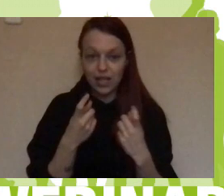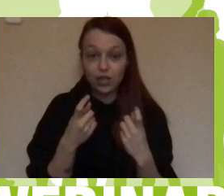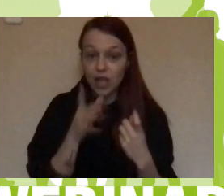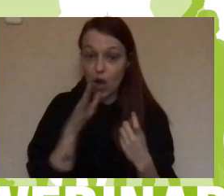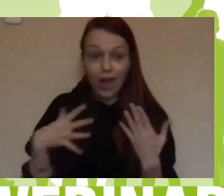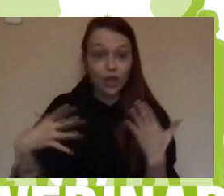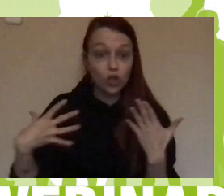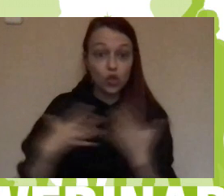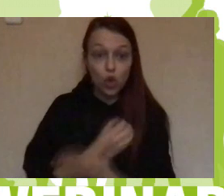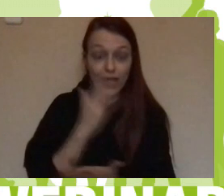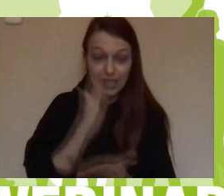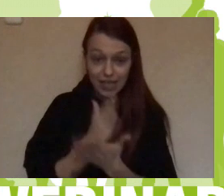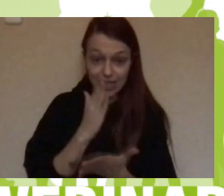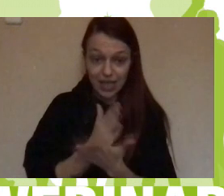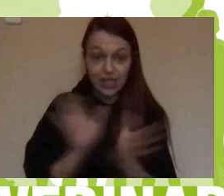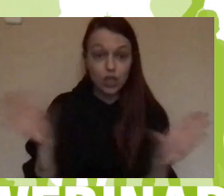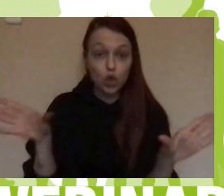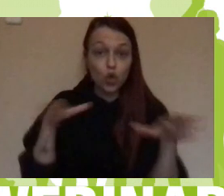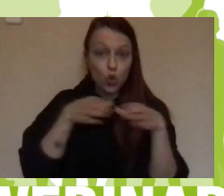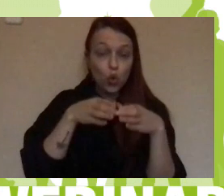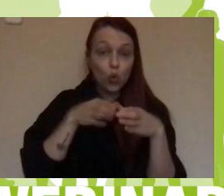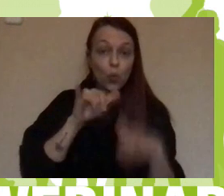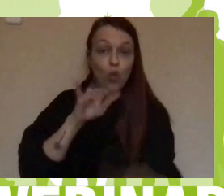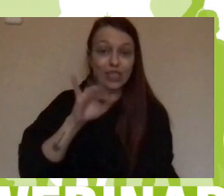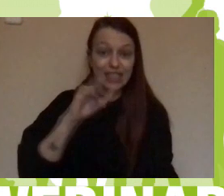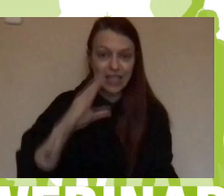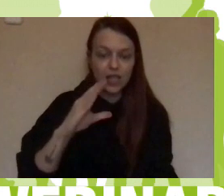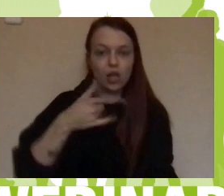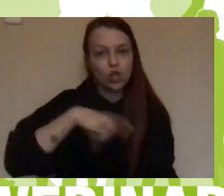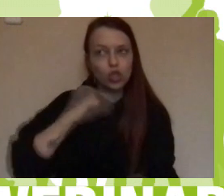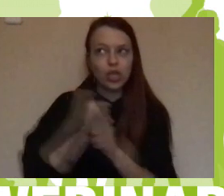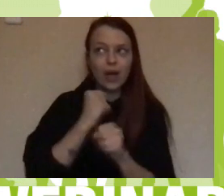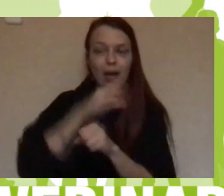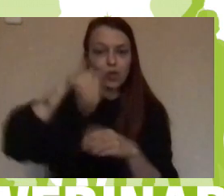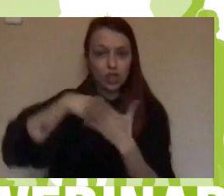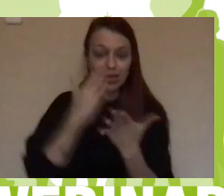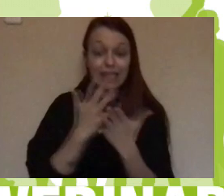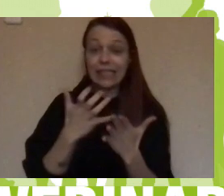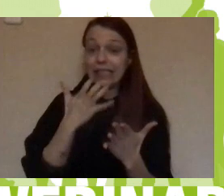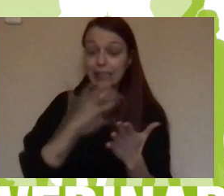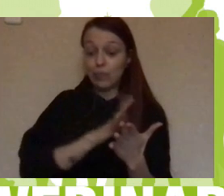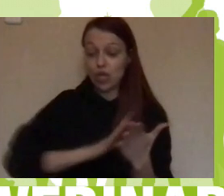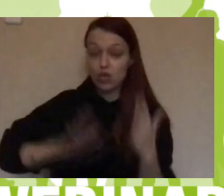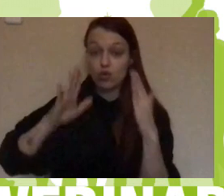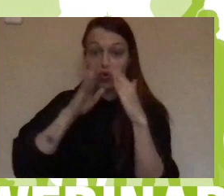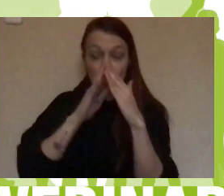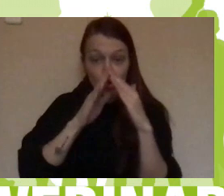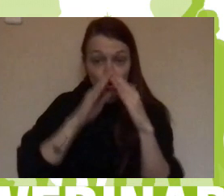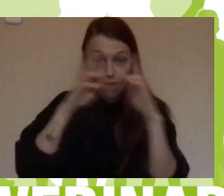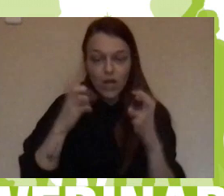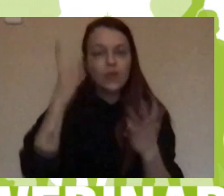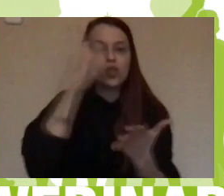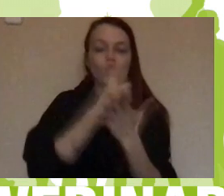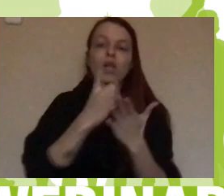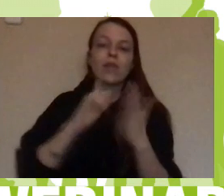grupos Teams, trabajamos con ellos en el aula y en caso de confinamiento, seguiríamos ese sistema de trabajo. Y